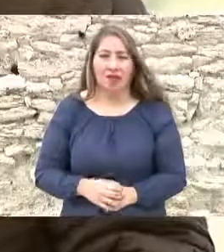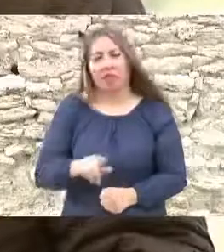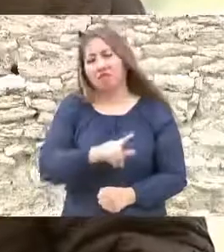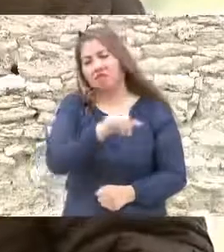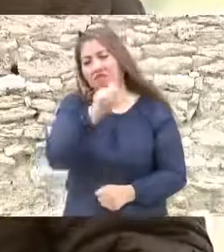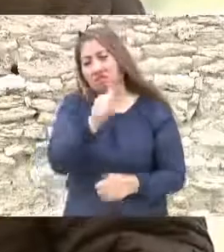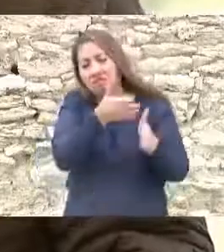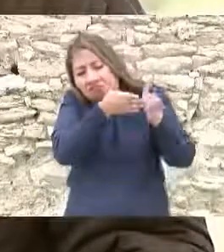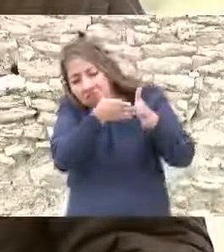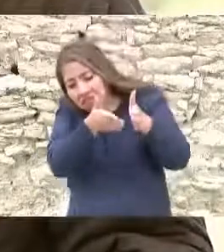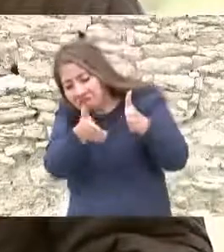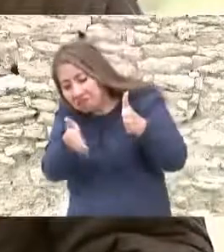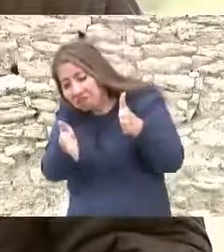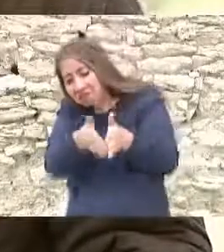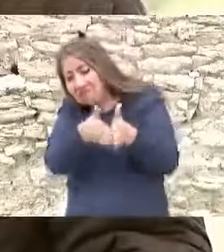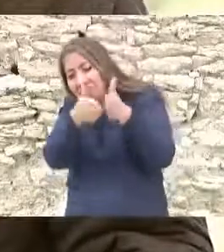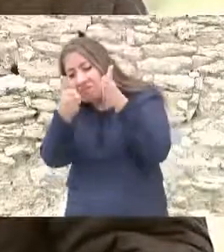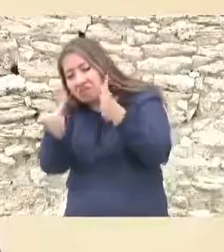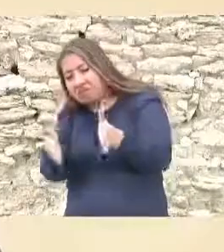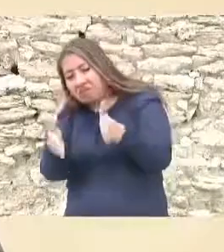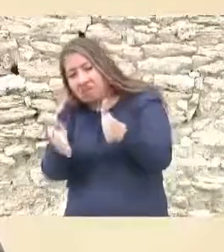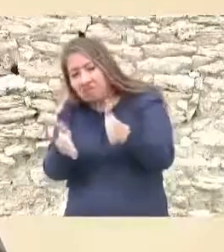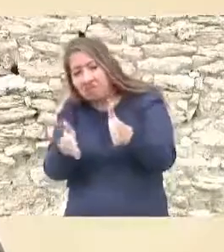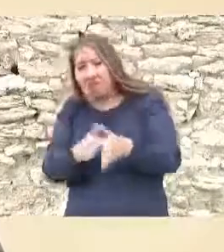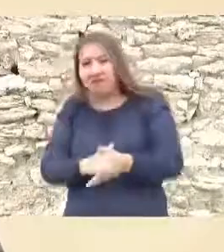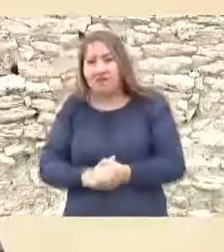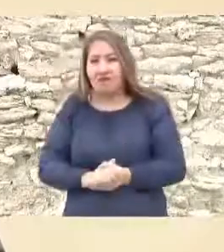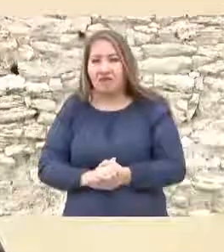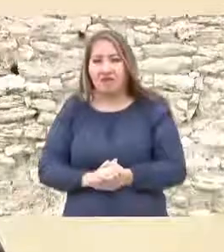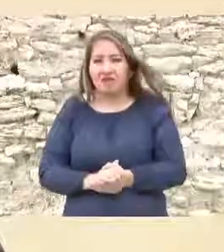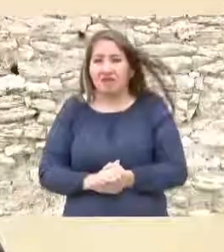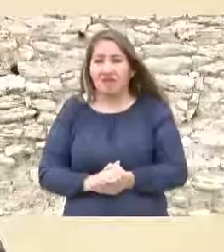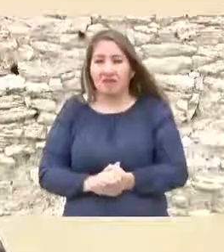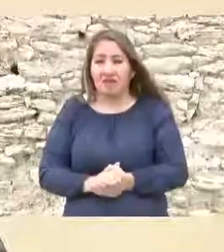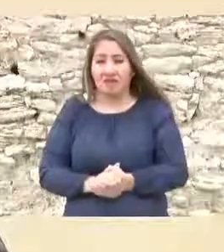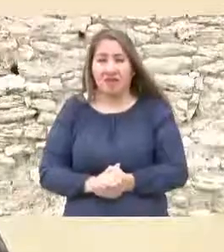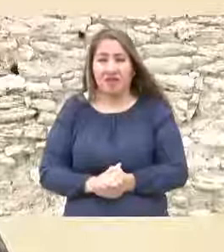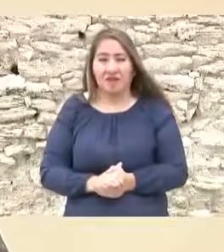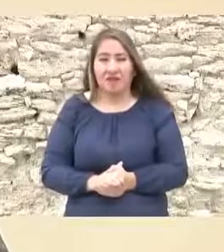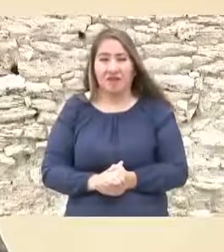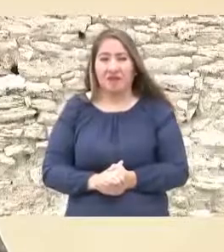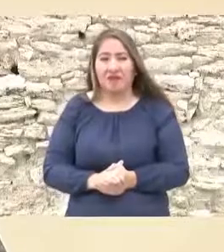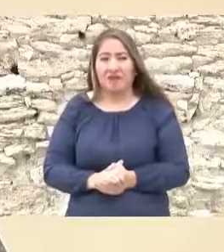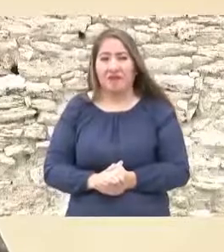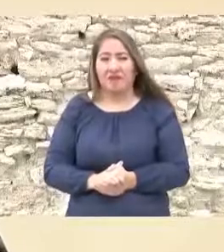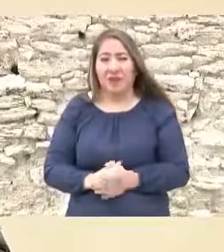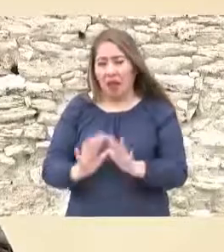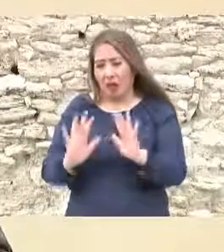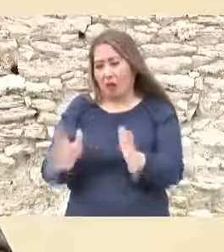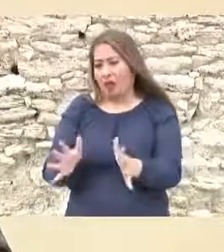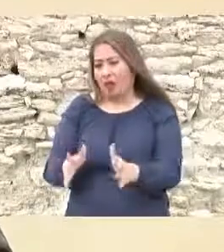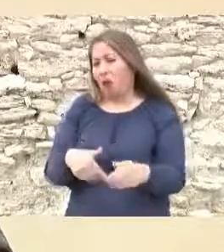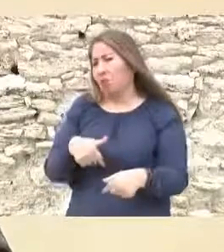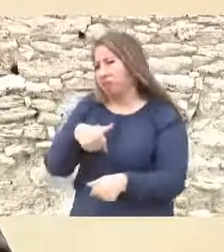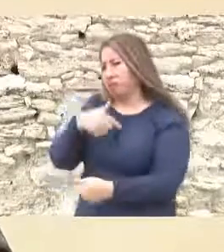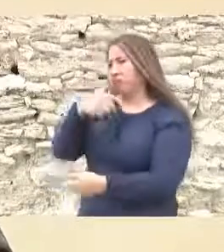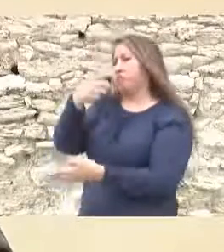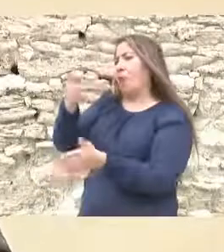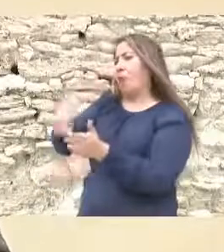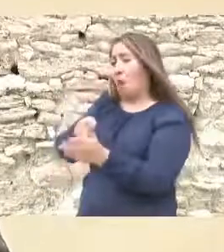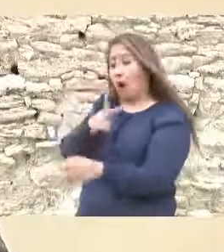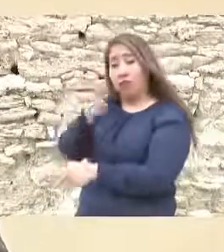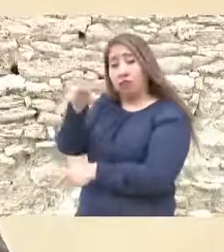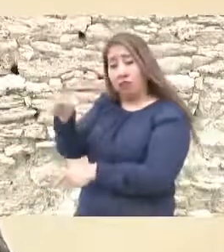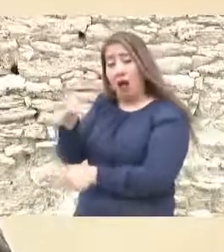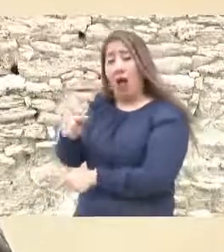posteriormente él este está con el presidente Juárez y luego con el presidente